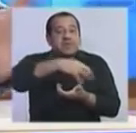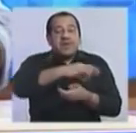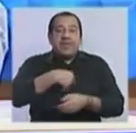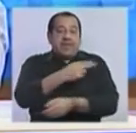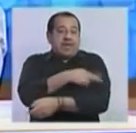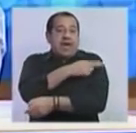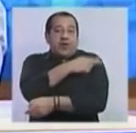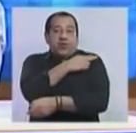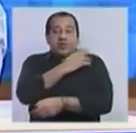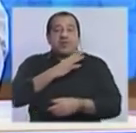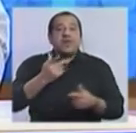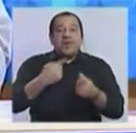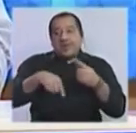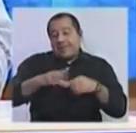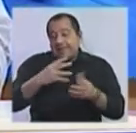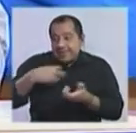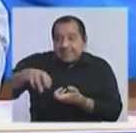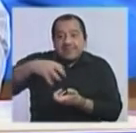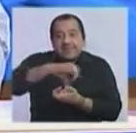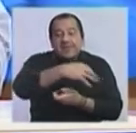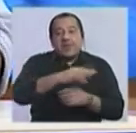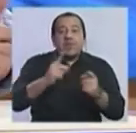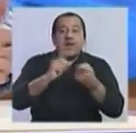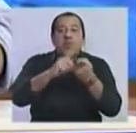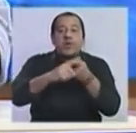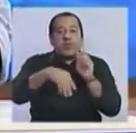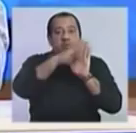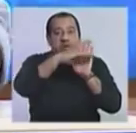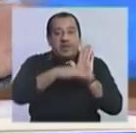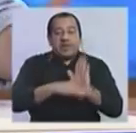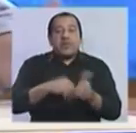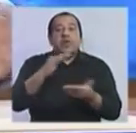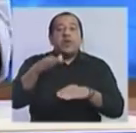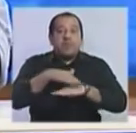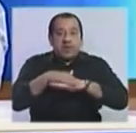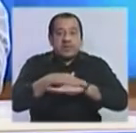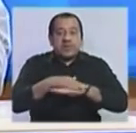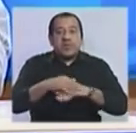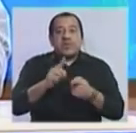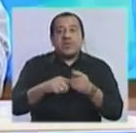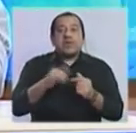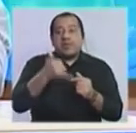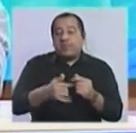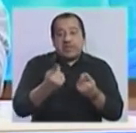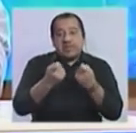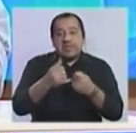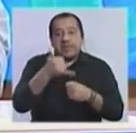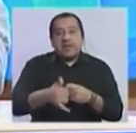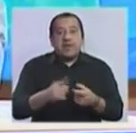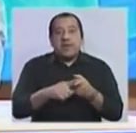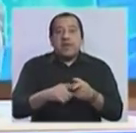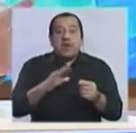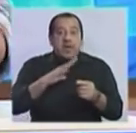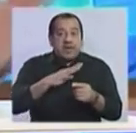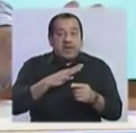y en otros ámbitos, además de un acuerdo programático básico que seguramente tengan que tener. O sea, ahí hay que tener